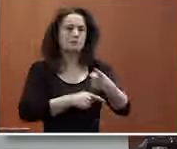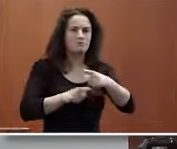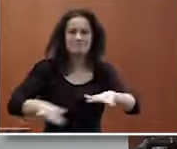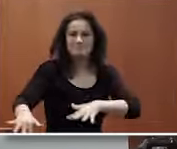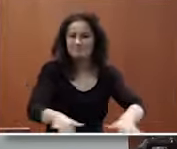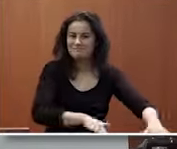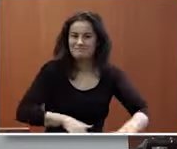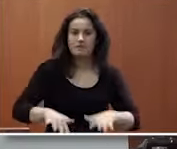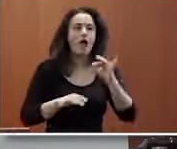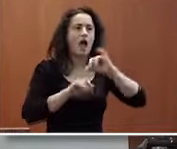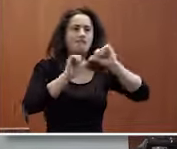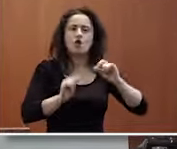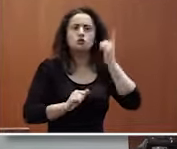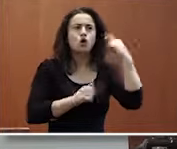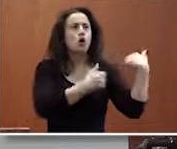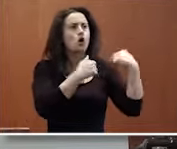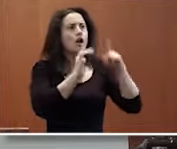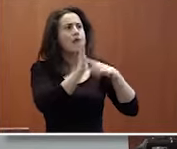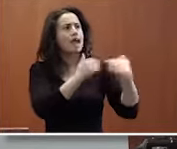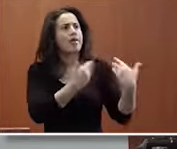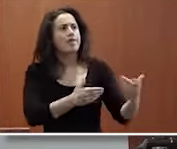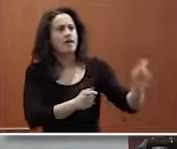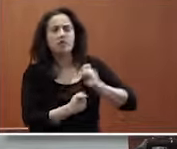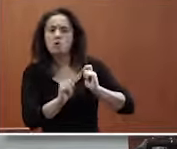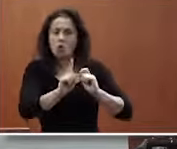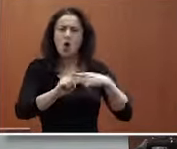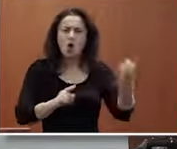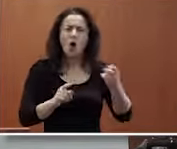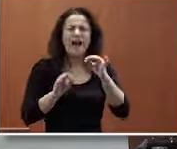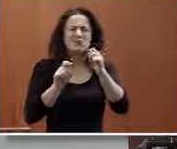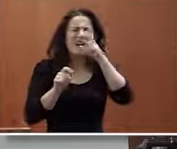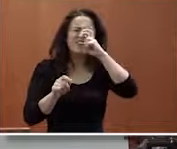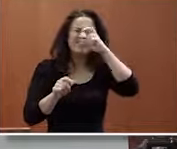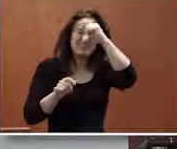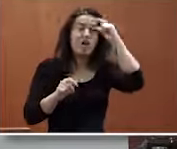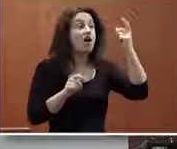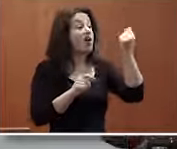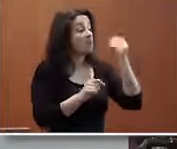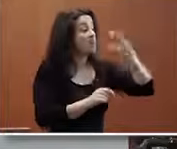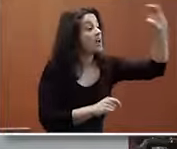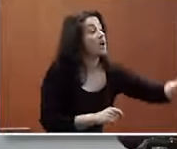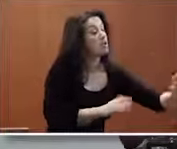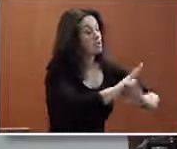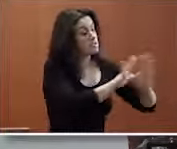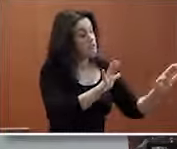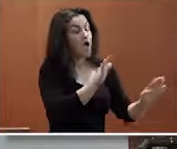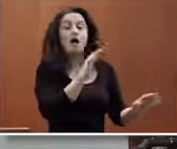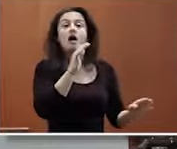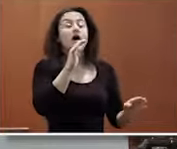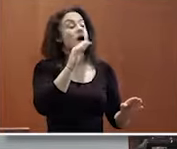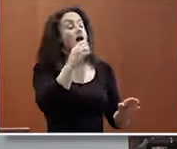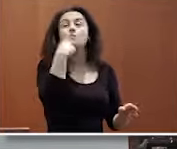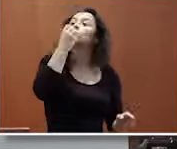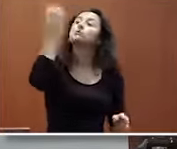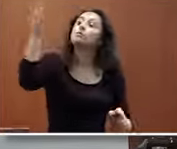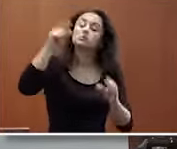social ese mecenalco directo verdad hay que abandonar los planteamientos más tradicionales de dame un dinero hago algo y ya te cuento a ver o no